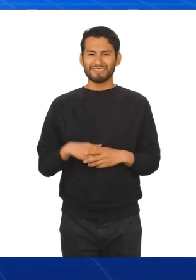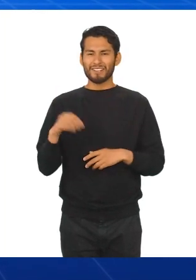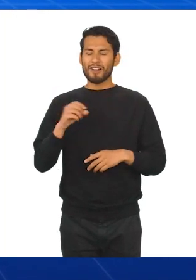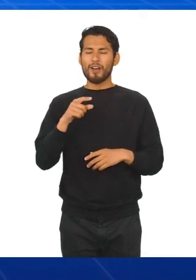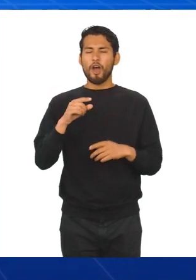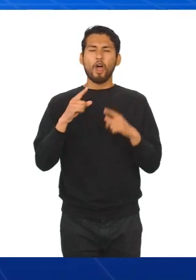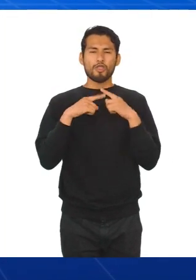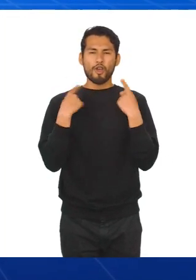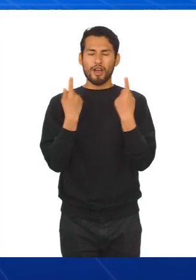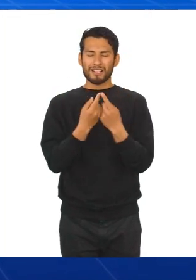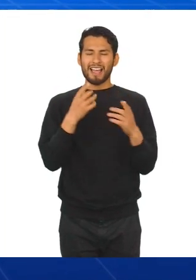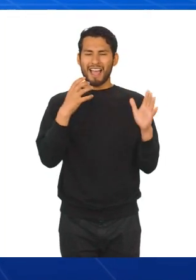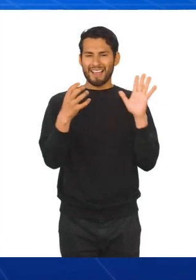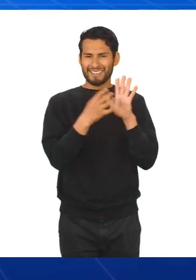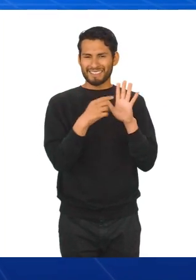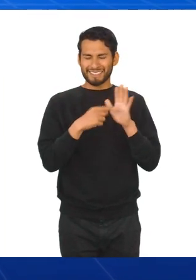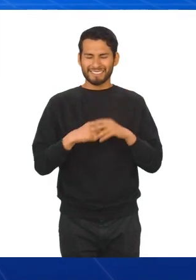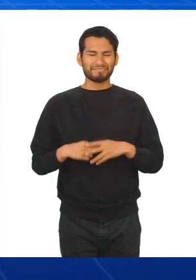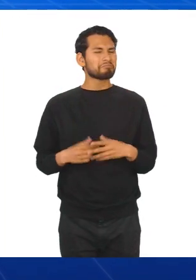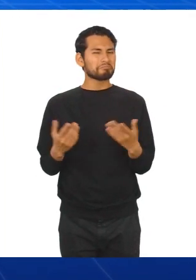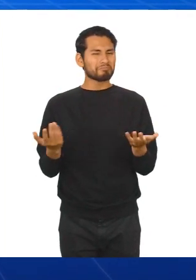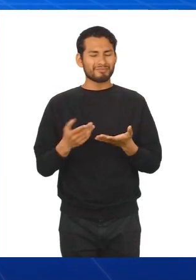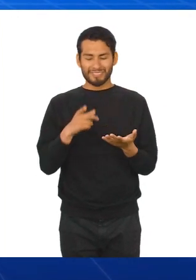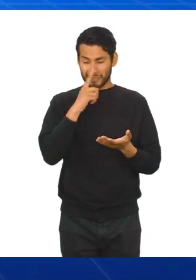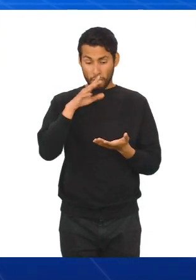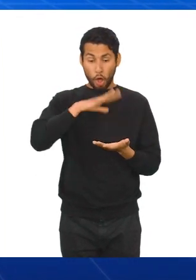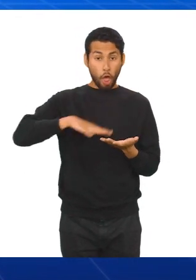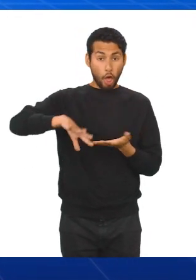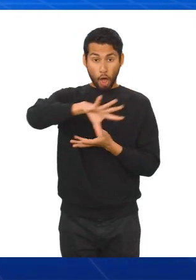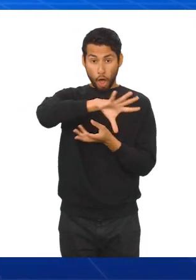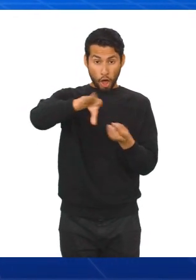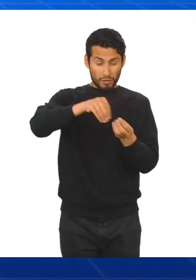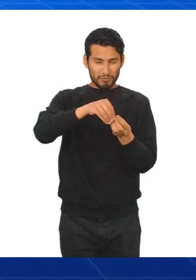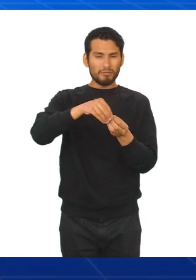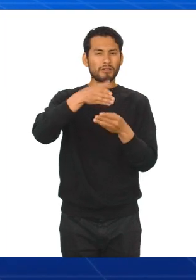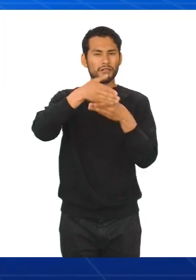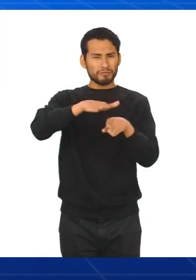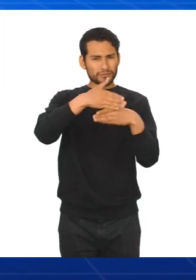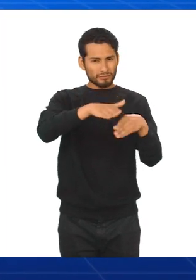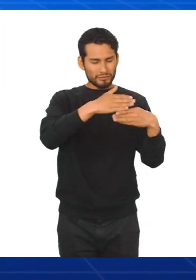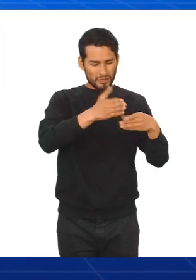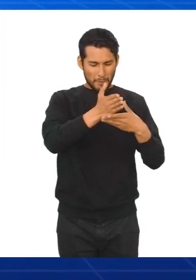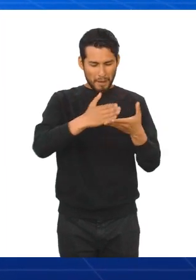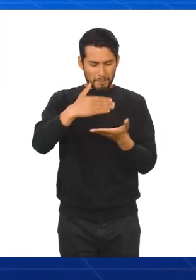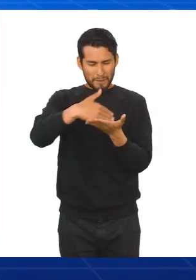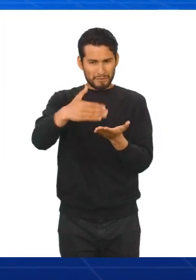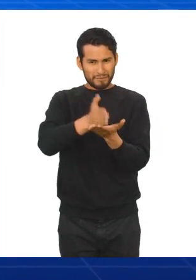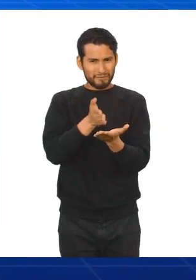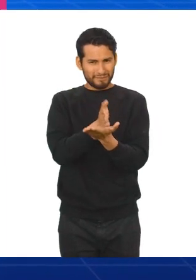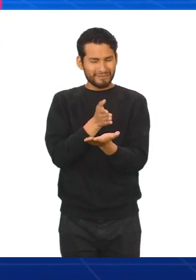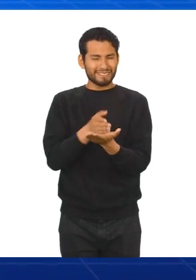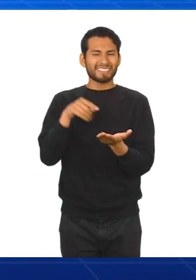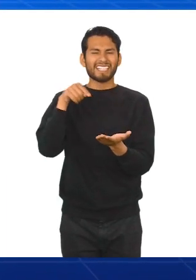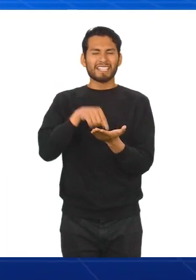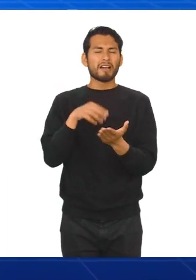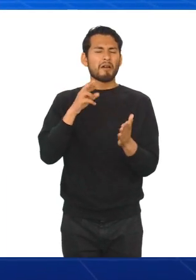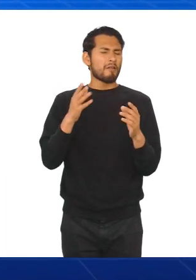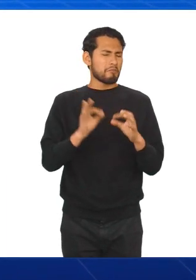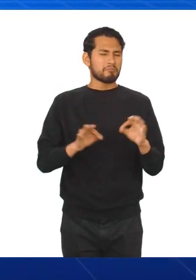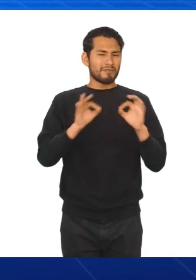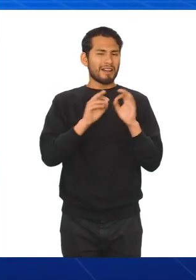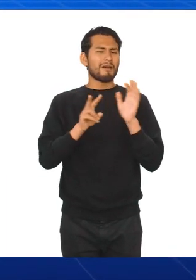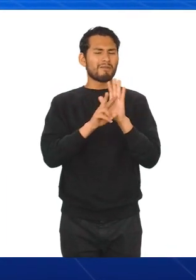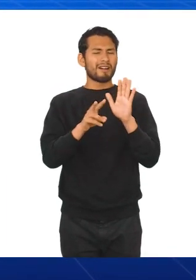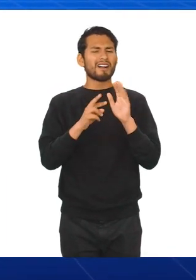le conoce como gráfico de torta y nos muestra la distribución del total en diferentes partes. Esta es una herramienta valiosa